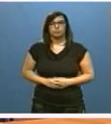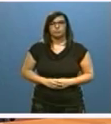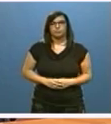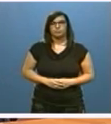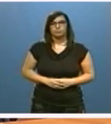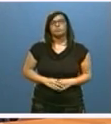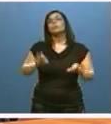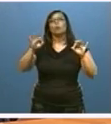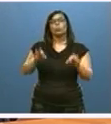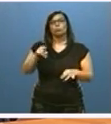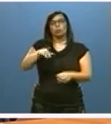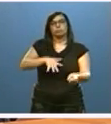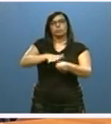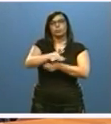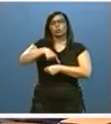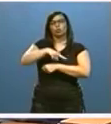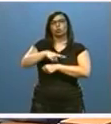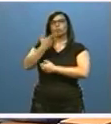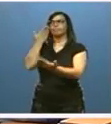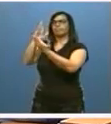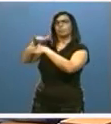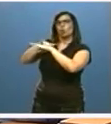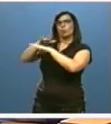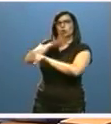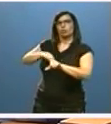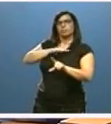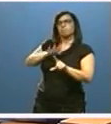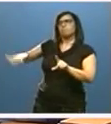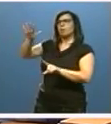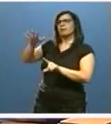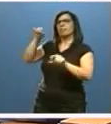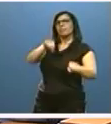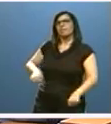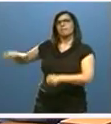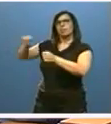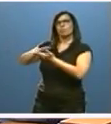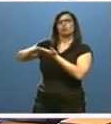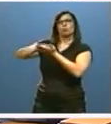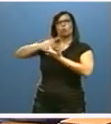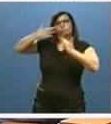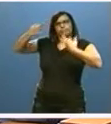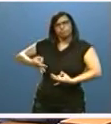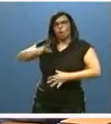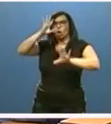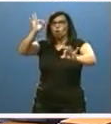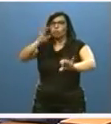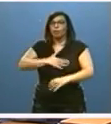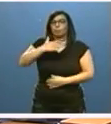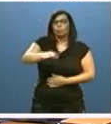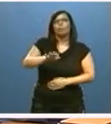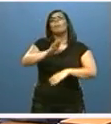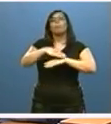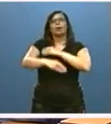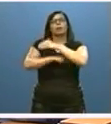Precisamente en ese marco estamos defendiendo ante el Gobierno de la Nación una solución legal, razonable y posible para la situación de